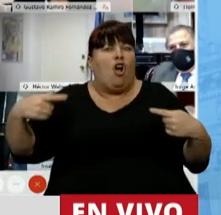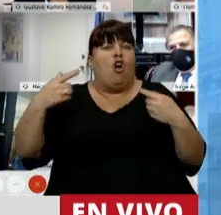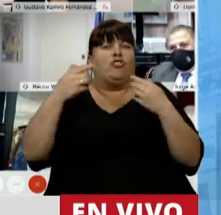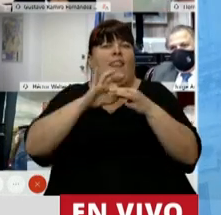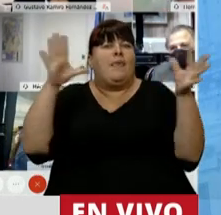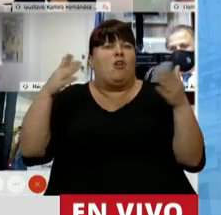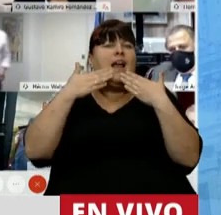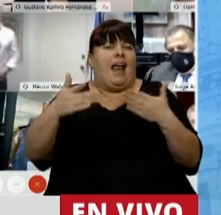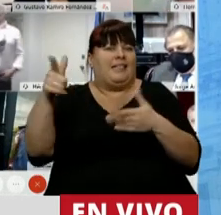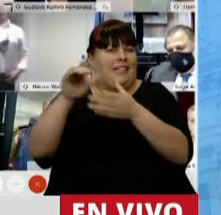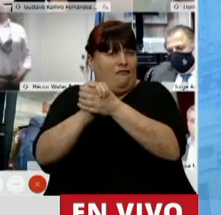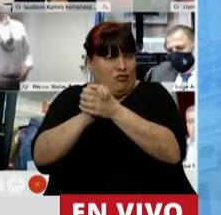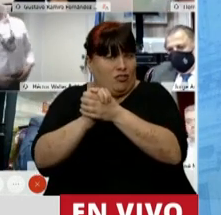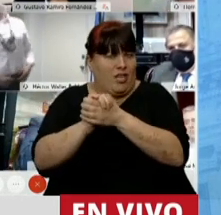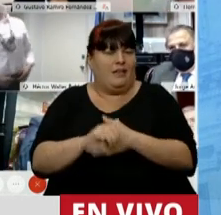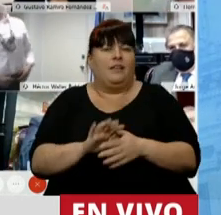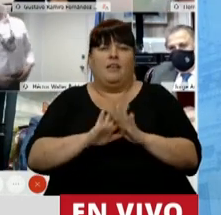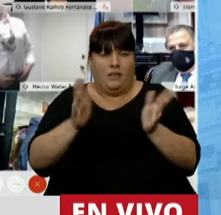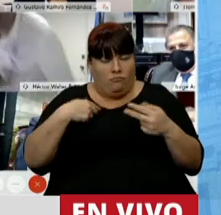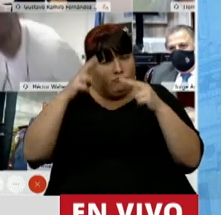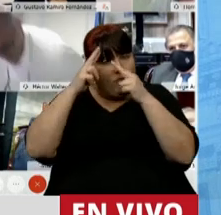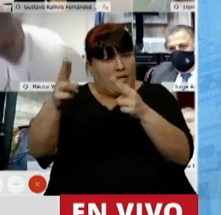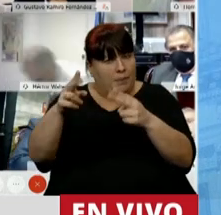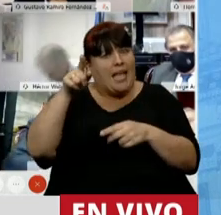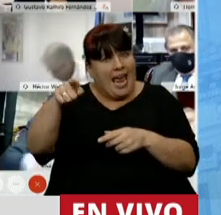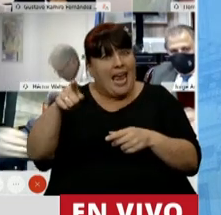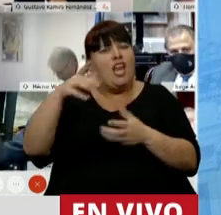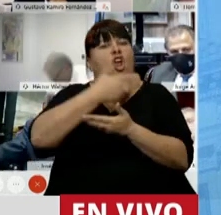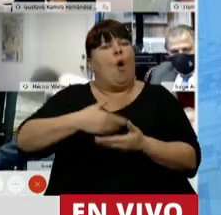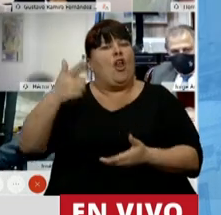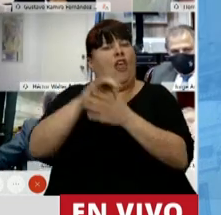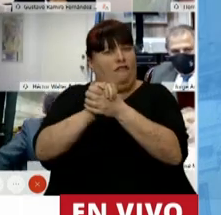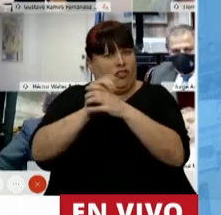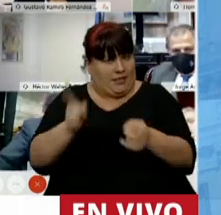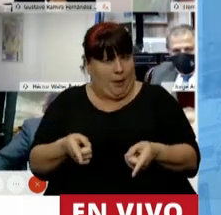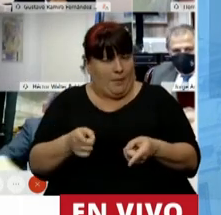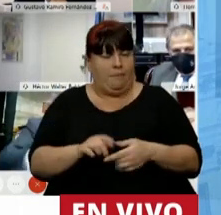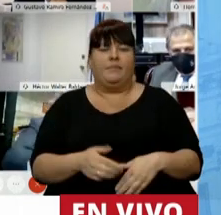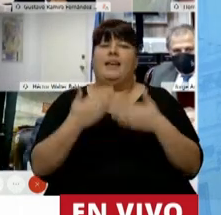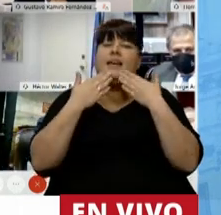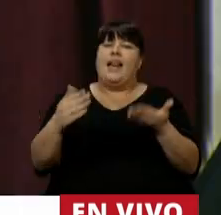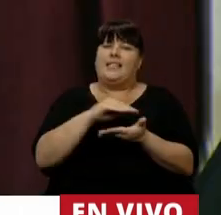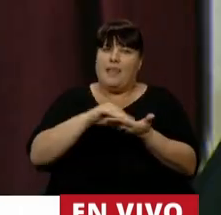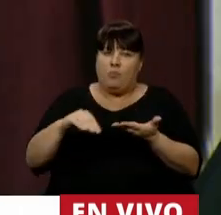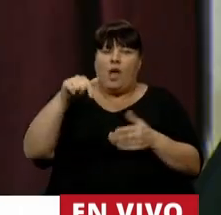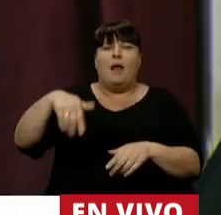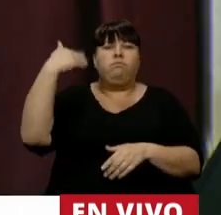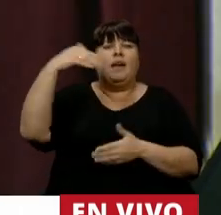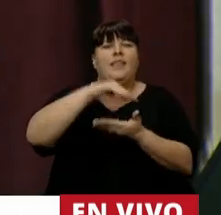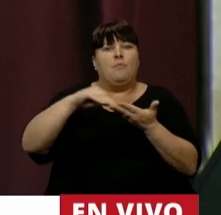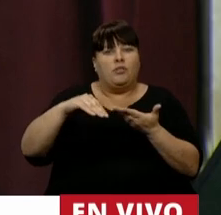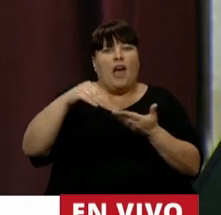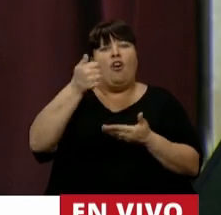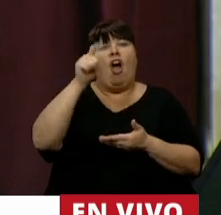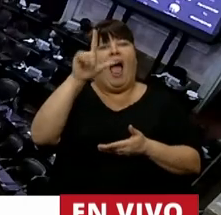sistema democrático el doctor Alfonsín. Y tiene todo mi respeto, él y su gobierno. Gracias, Diputado. Tiene la palabra el diputado